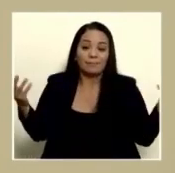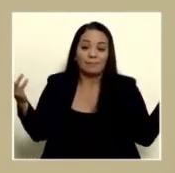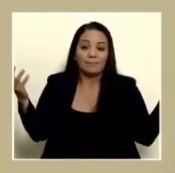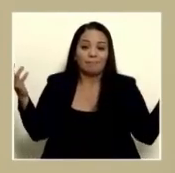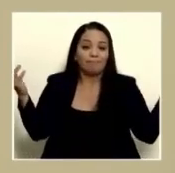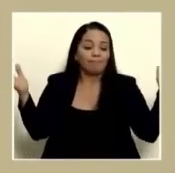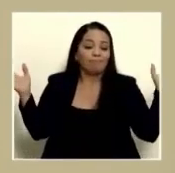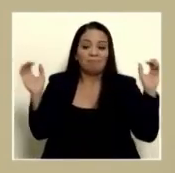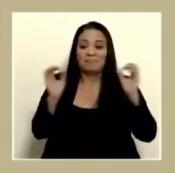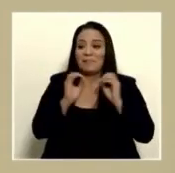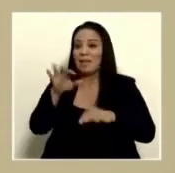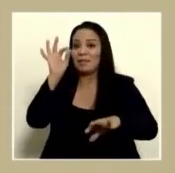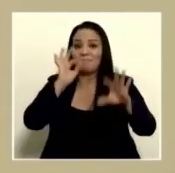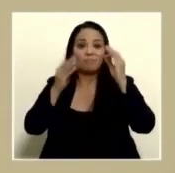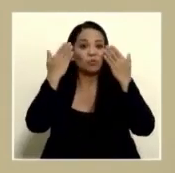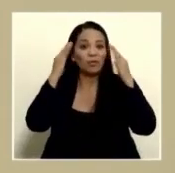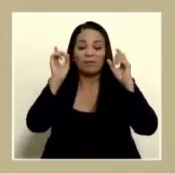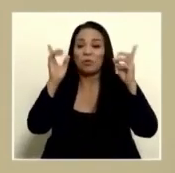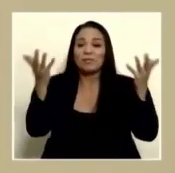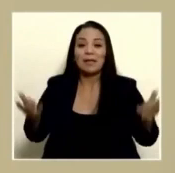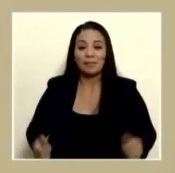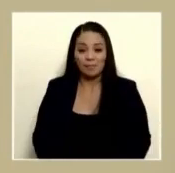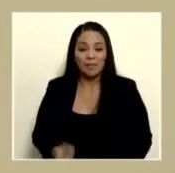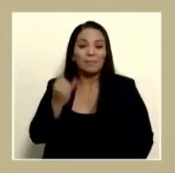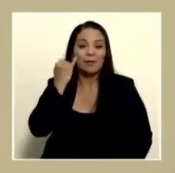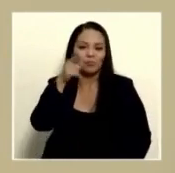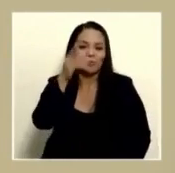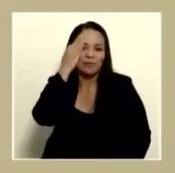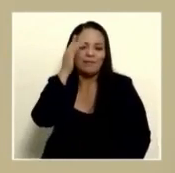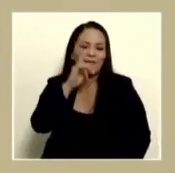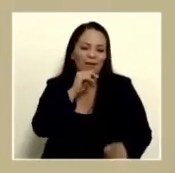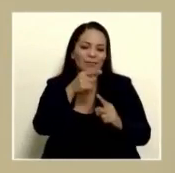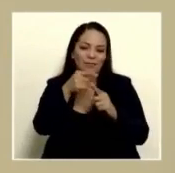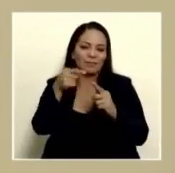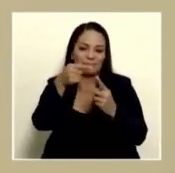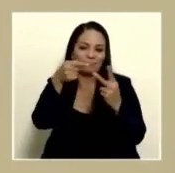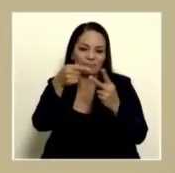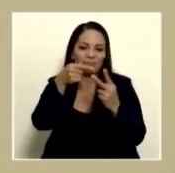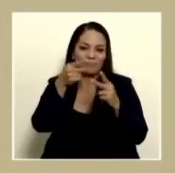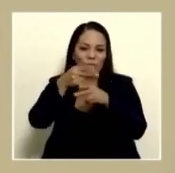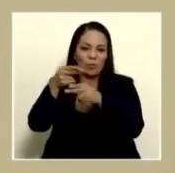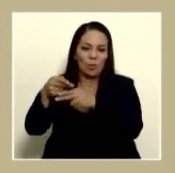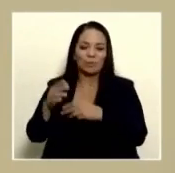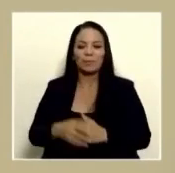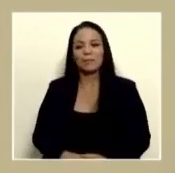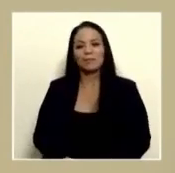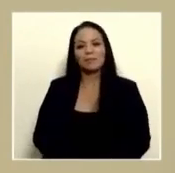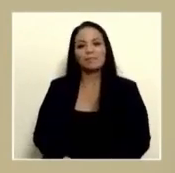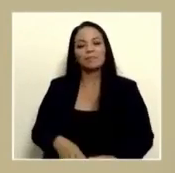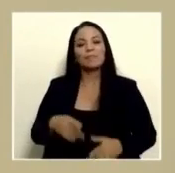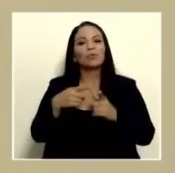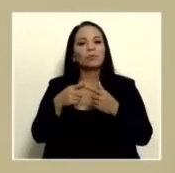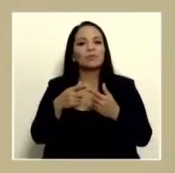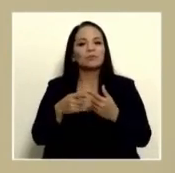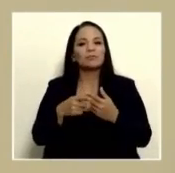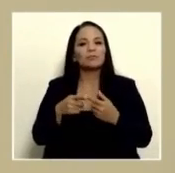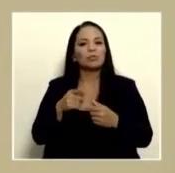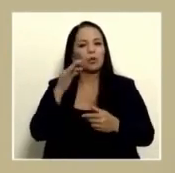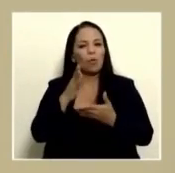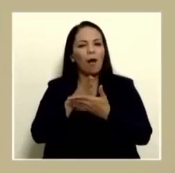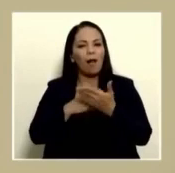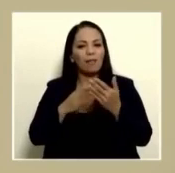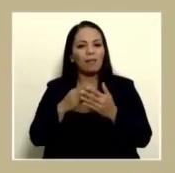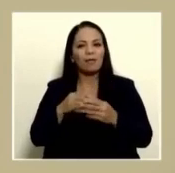nadie los encuentra y usted sabe a quién me refiero y entonces alguien les está soplando